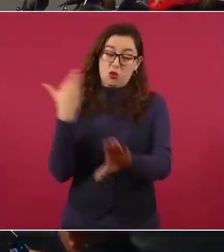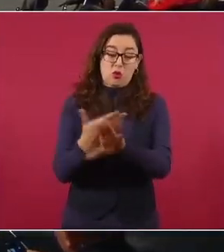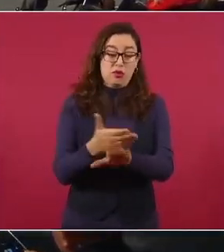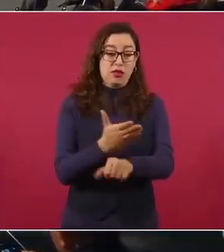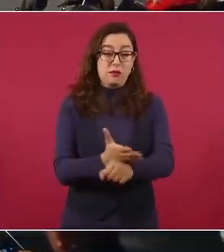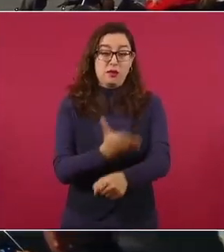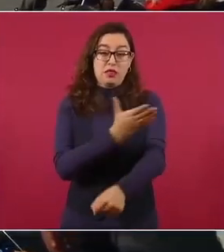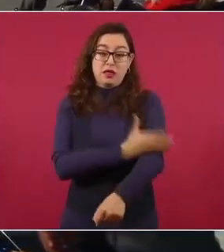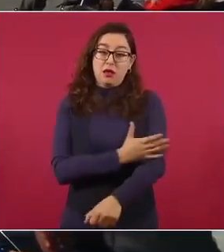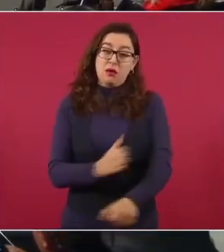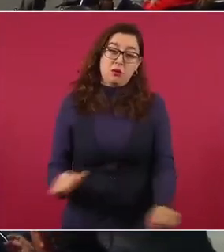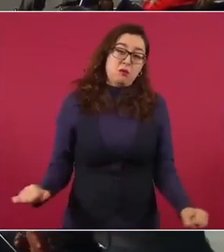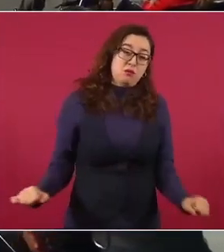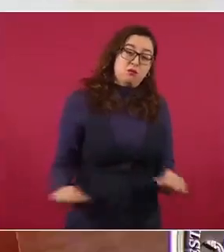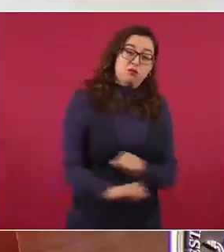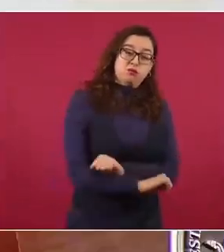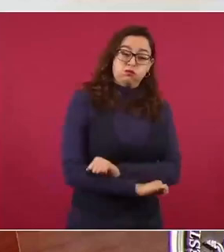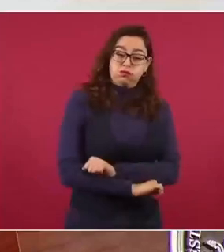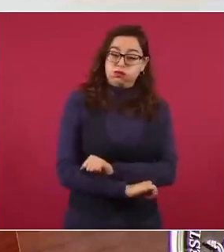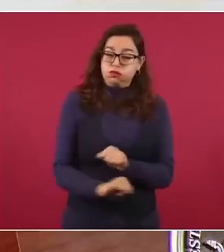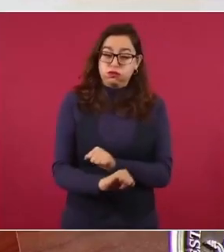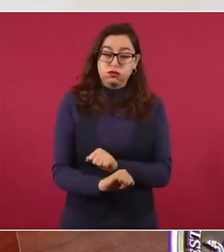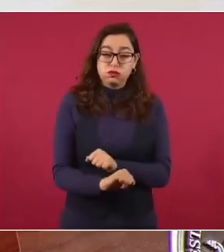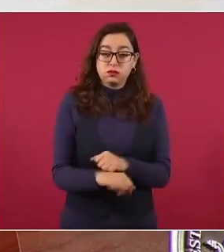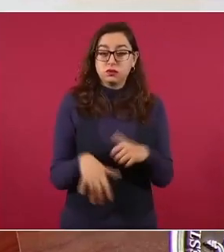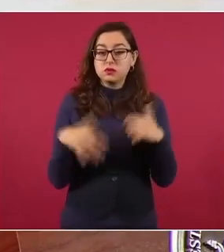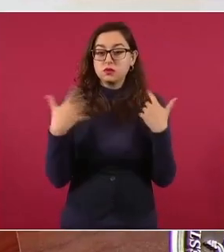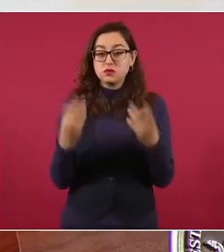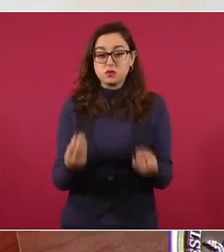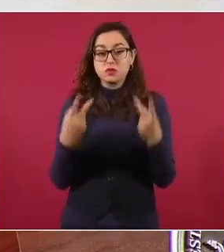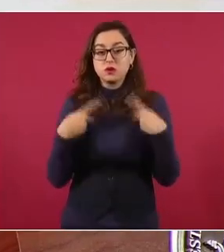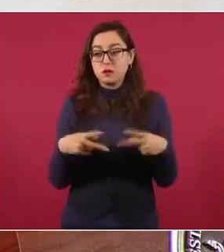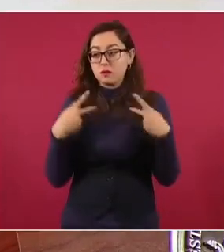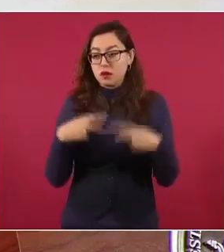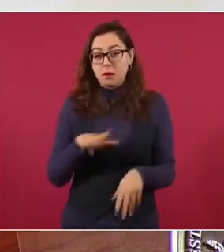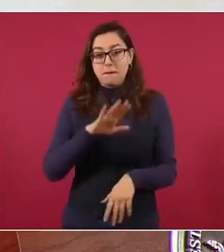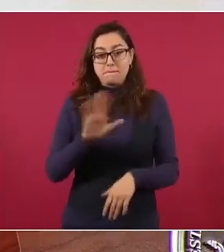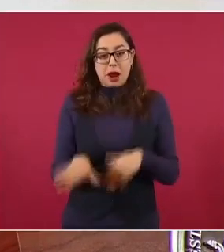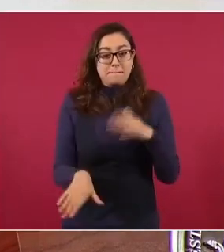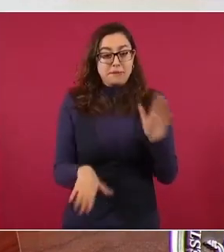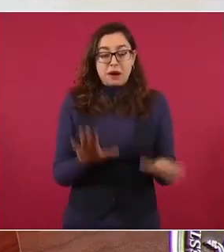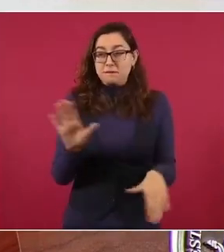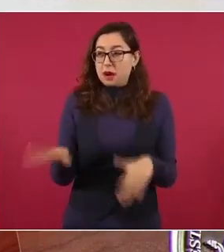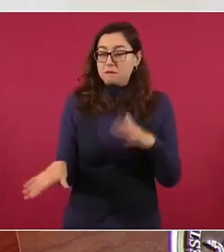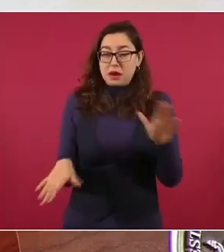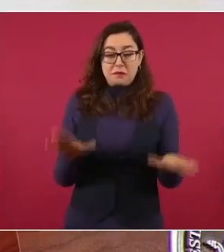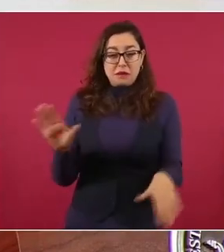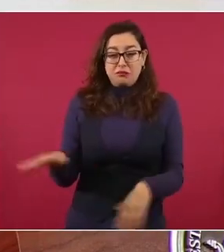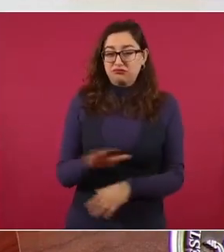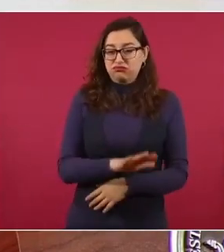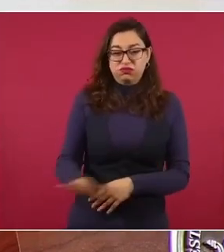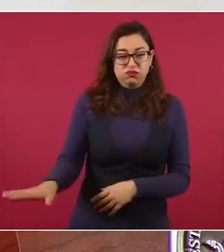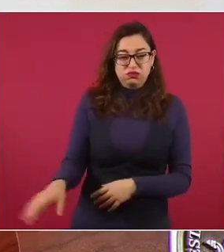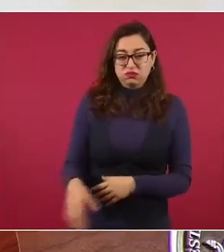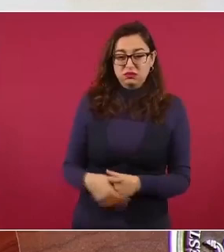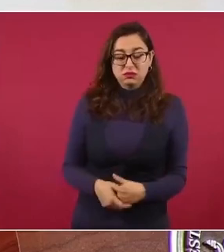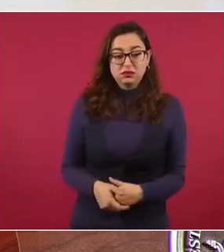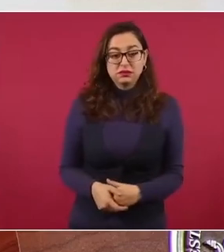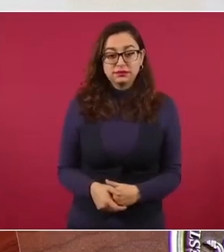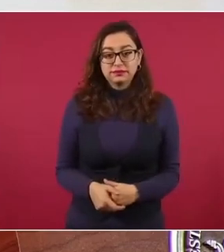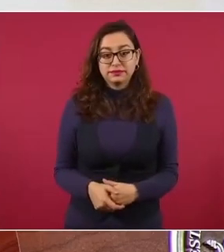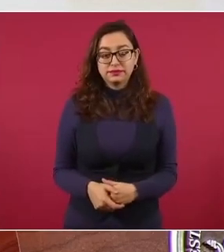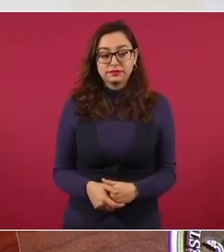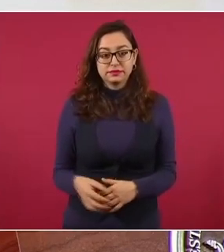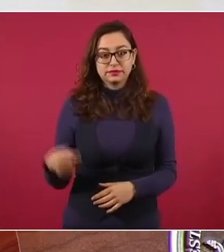Y hay una explosión y mueren muchos. Y el secretario de la Defensa,